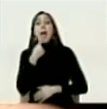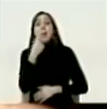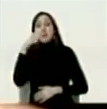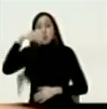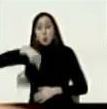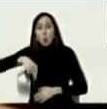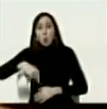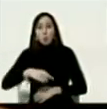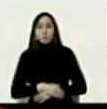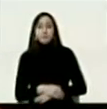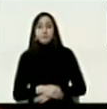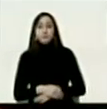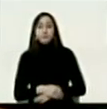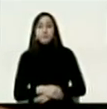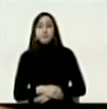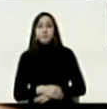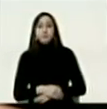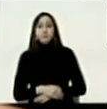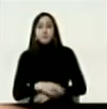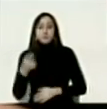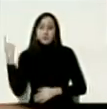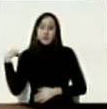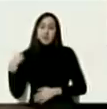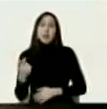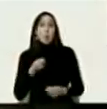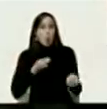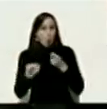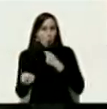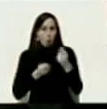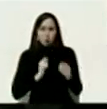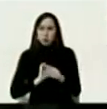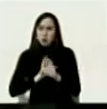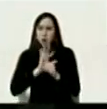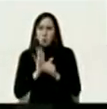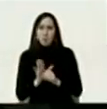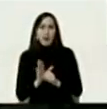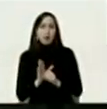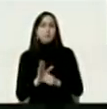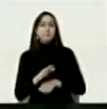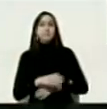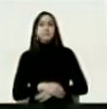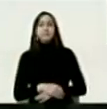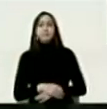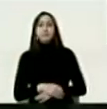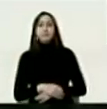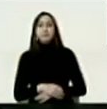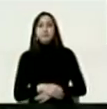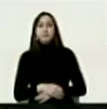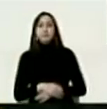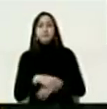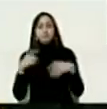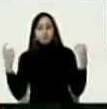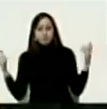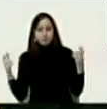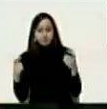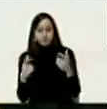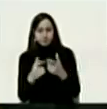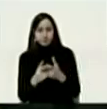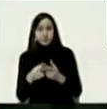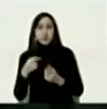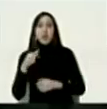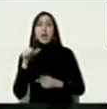que tenemos bajo control la pandemia hemos bajado la semana que pasó